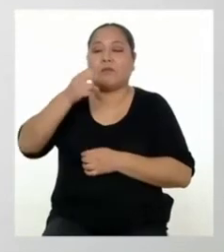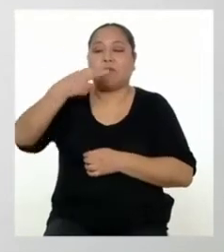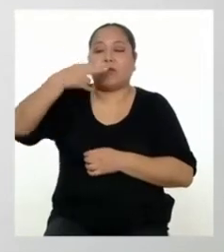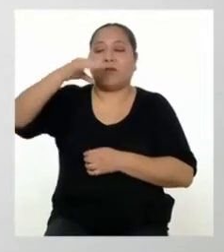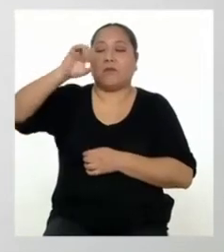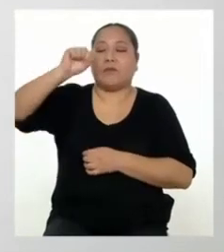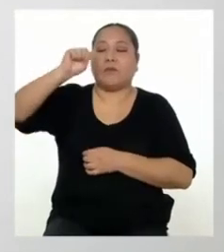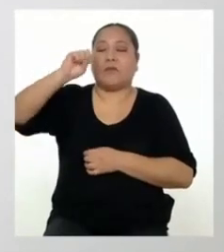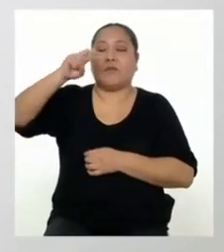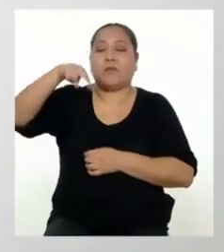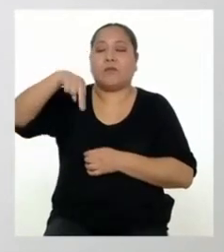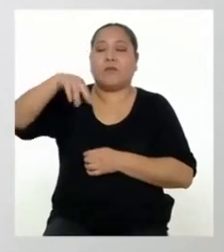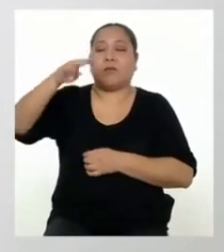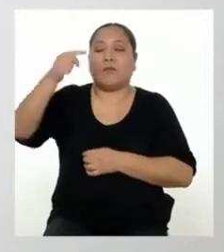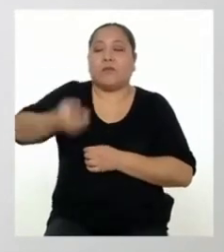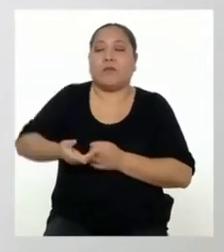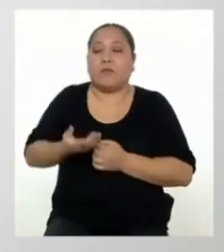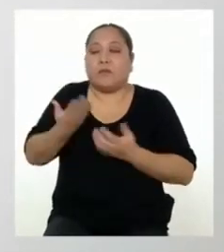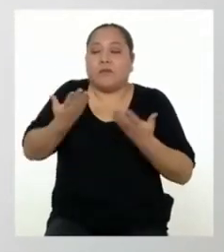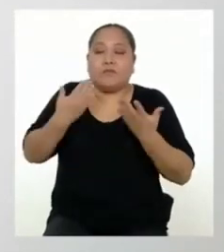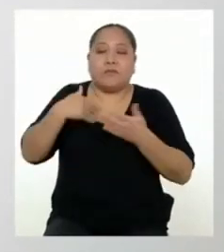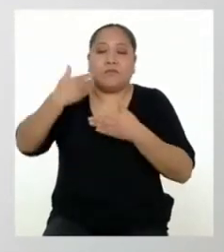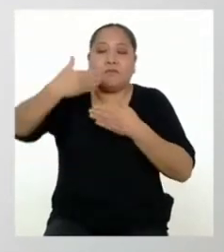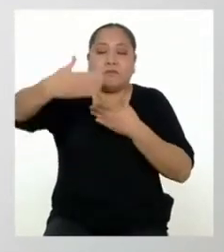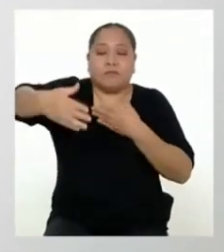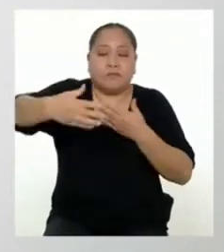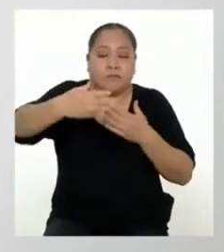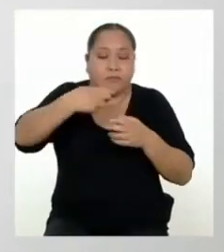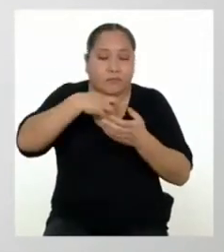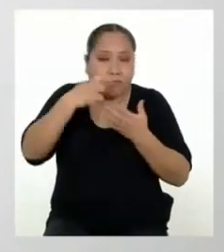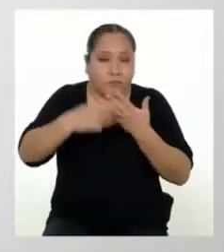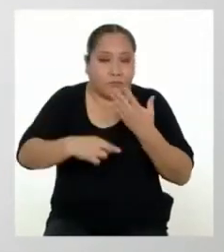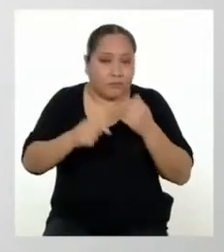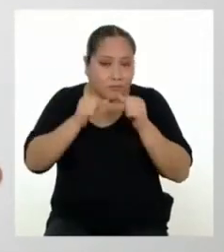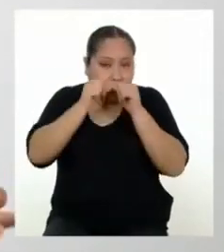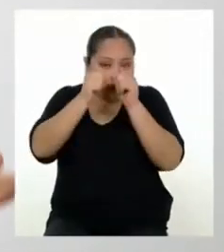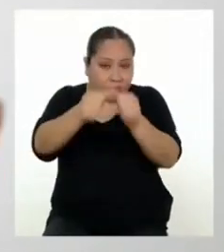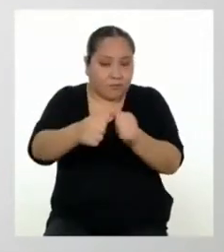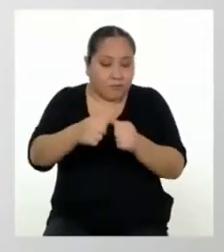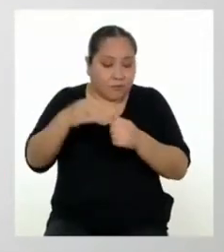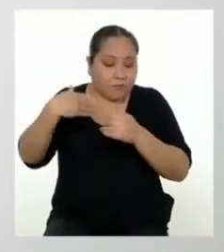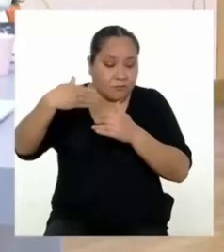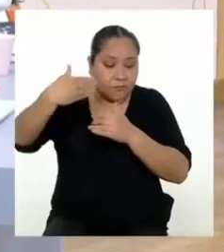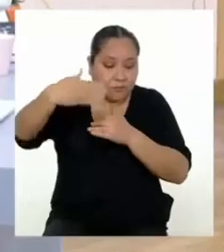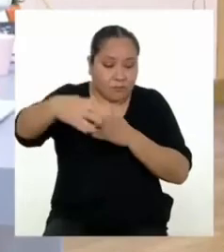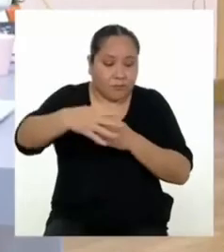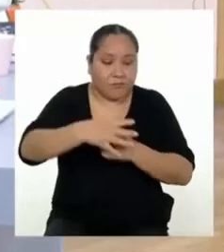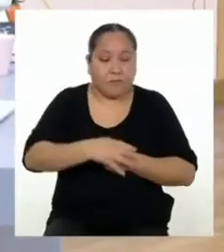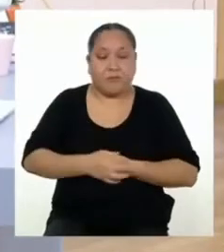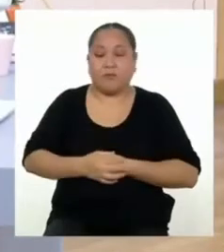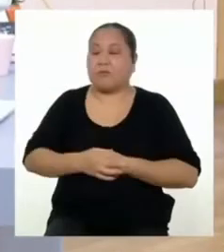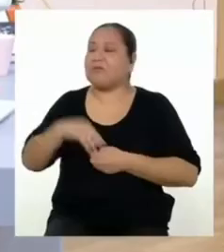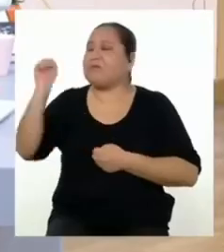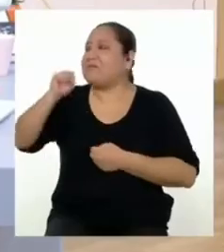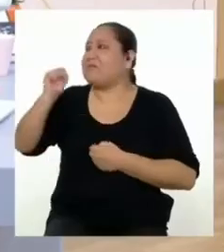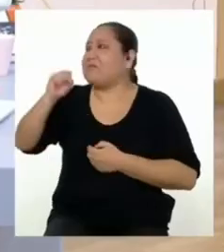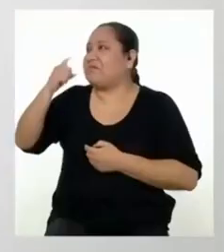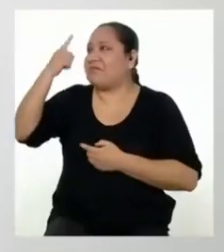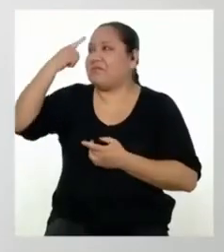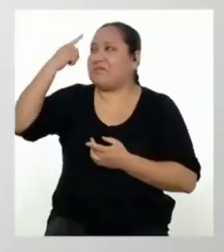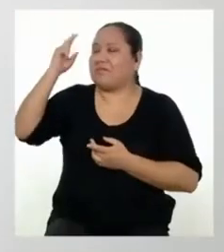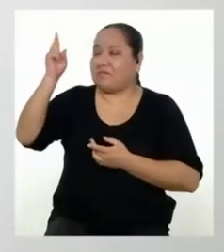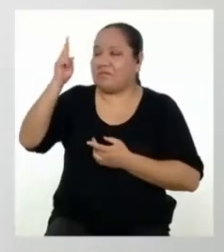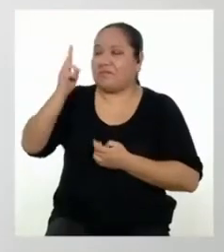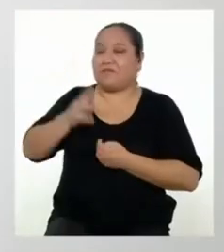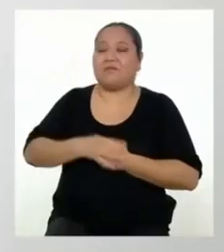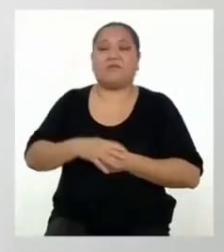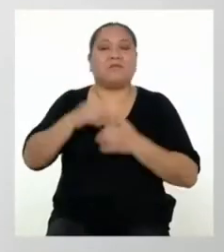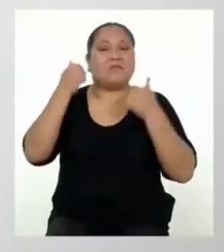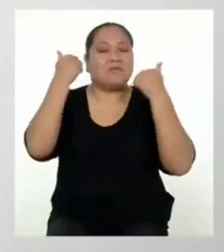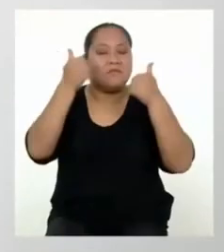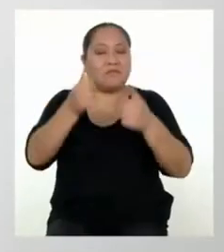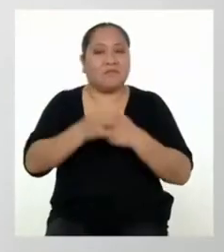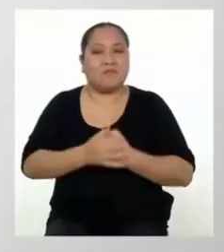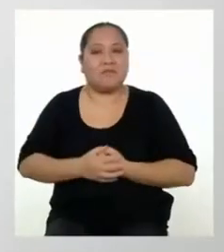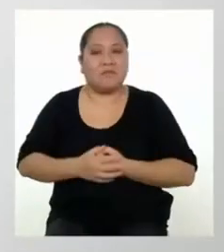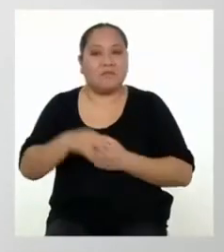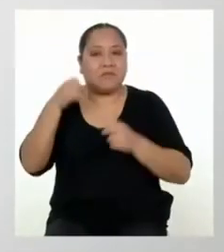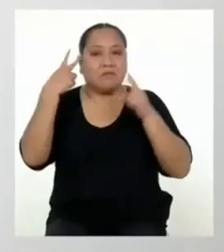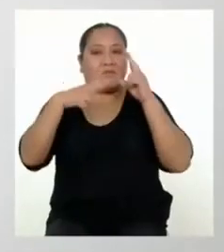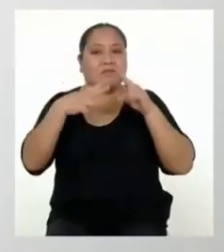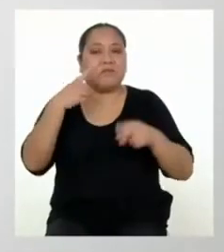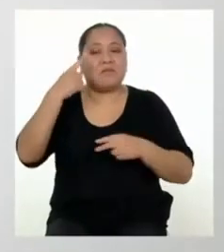Pero nos concentraremos en eso en el siguiente programa. ¿Te parece si continuamos con los acuerdos? ¡Claro que sí, profesora! ¡Genial!